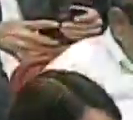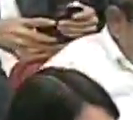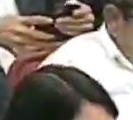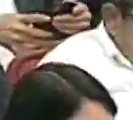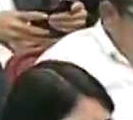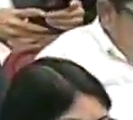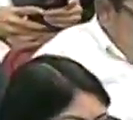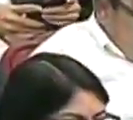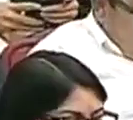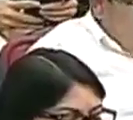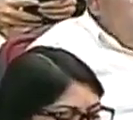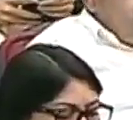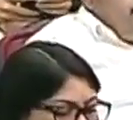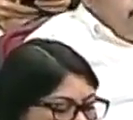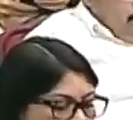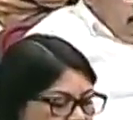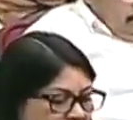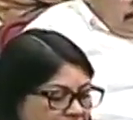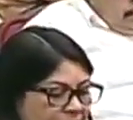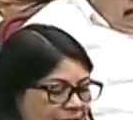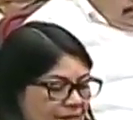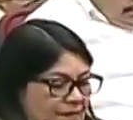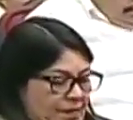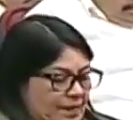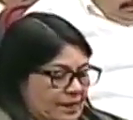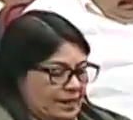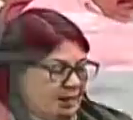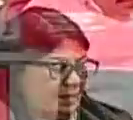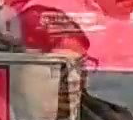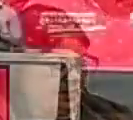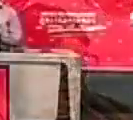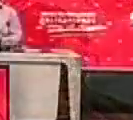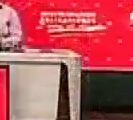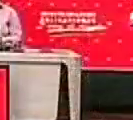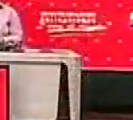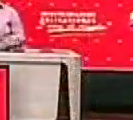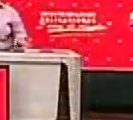alcaldes y alcaldesas del país.